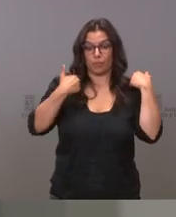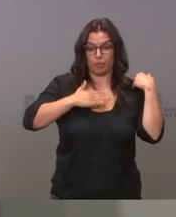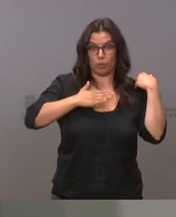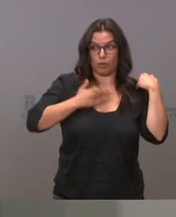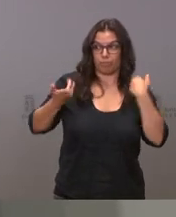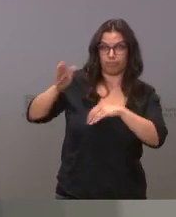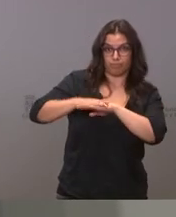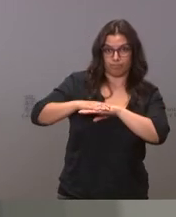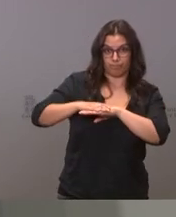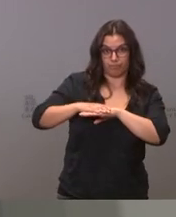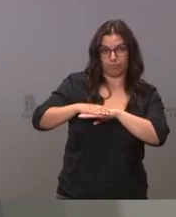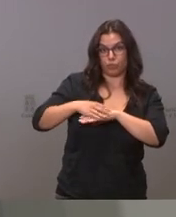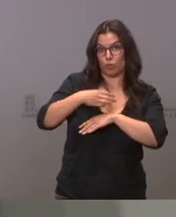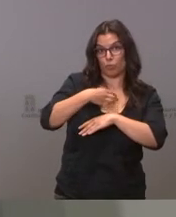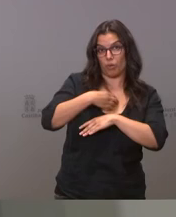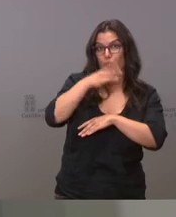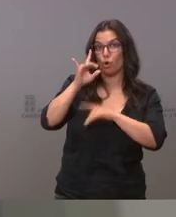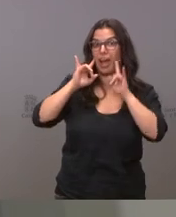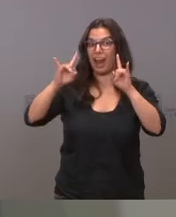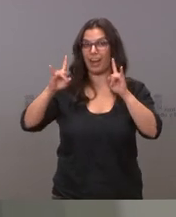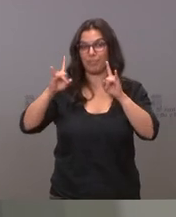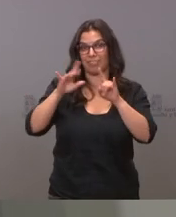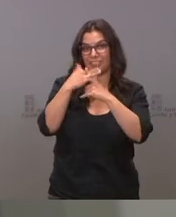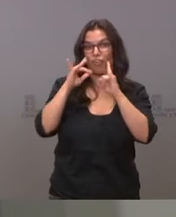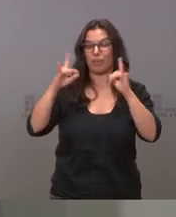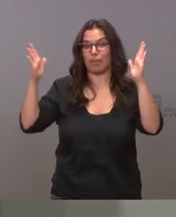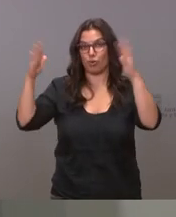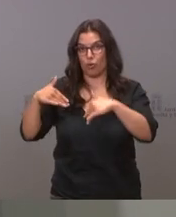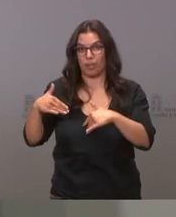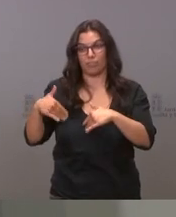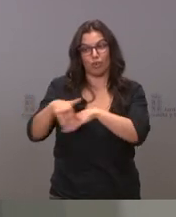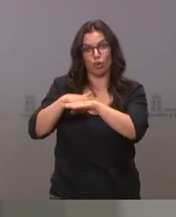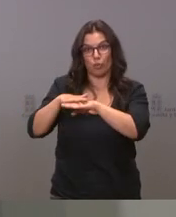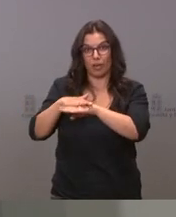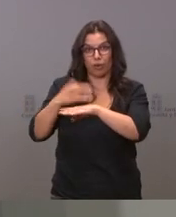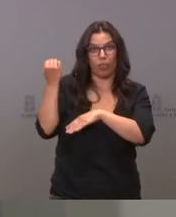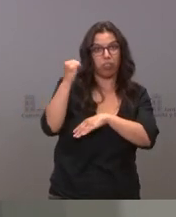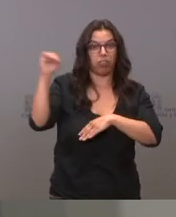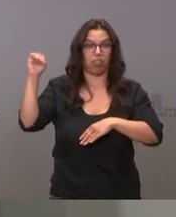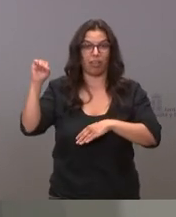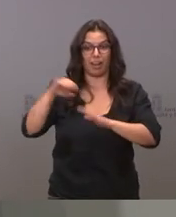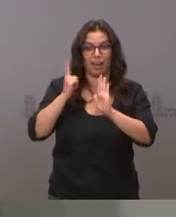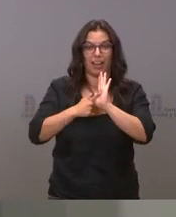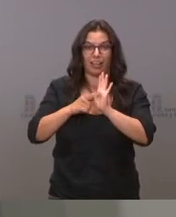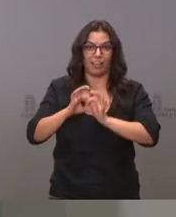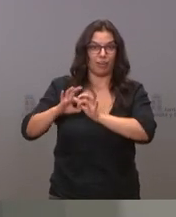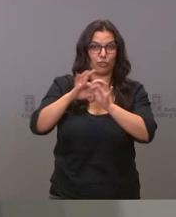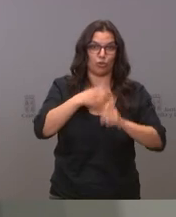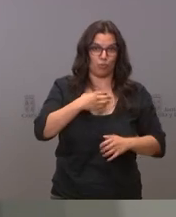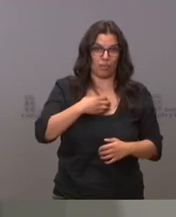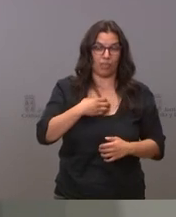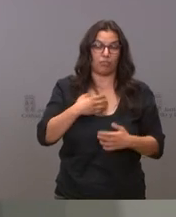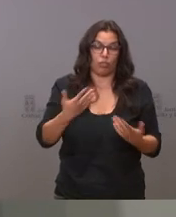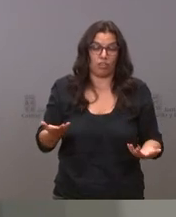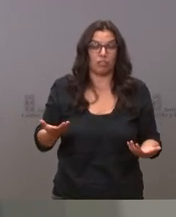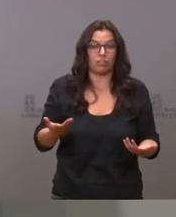al no haber estado de alarma no puede el gobierno saltarse la ley de cohesión y nuestras competencias por